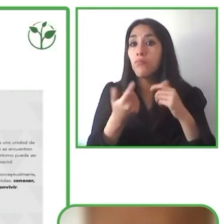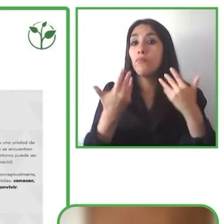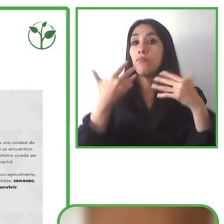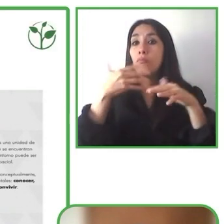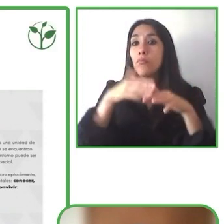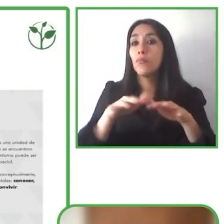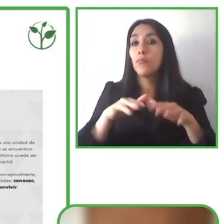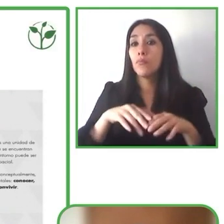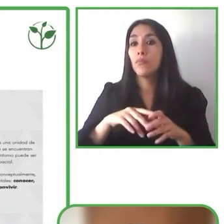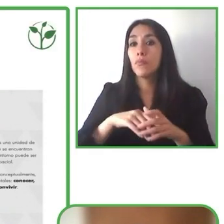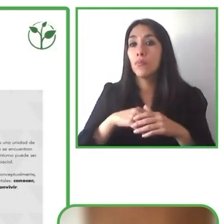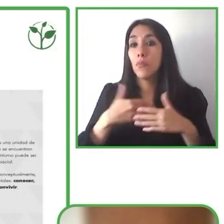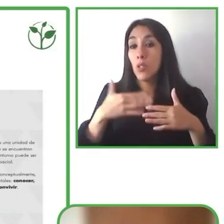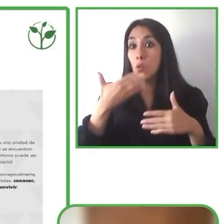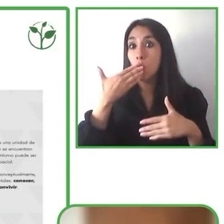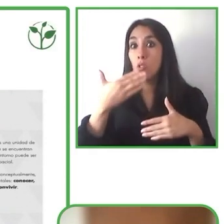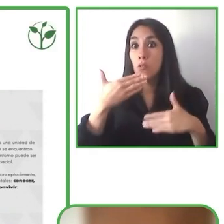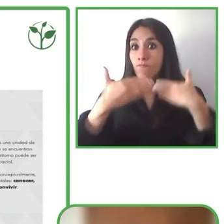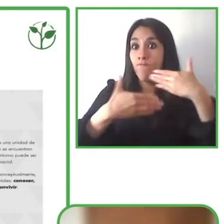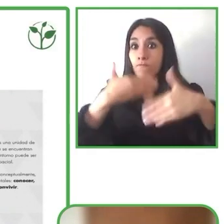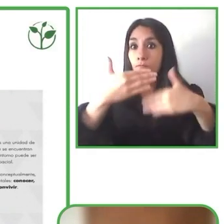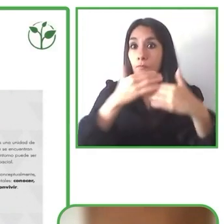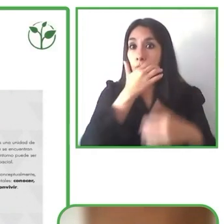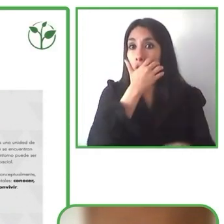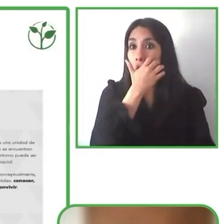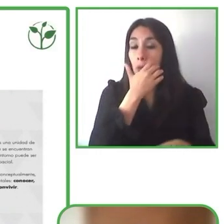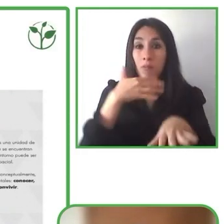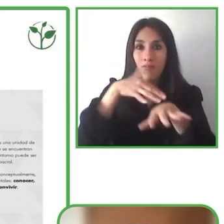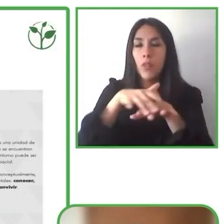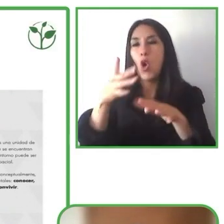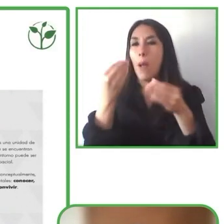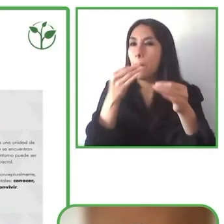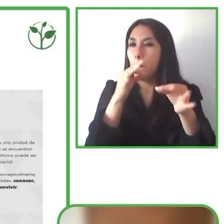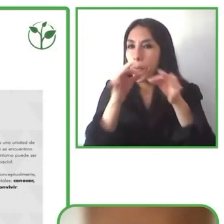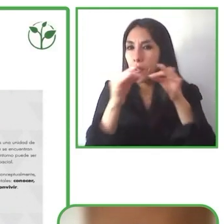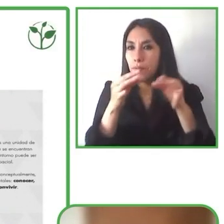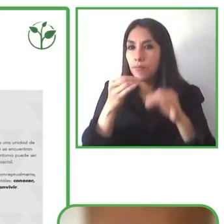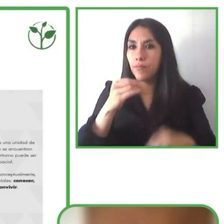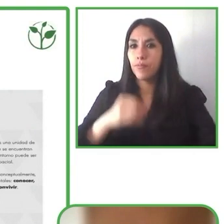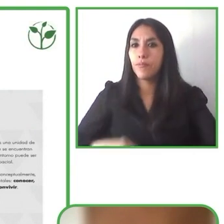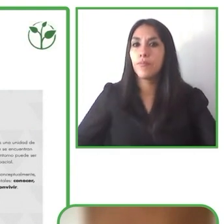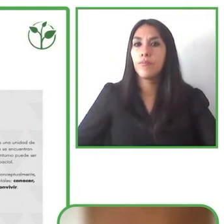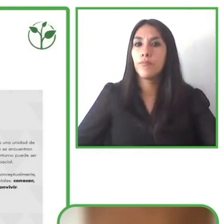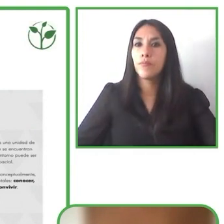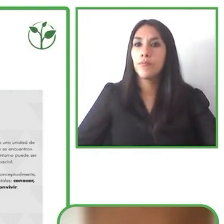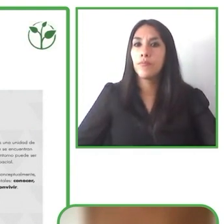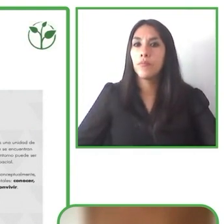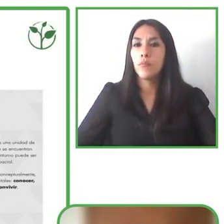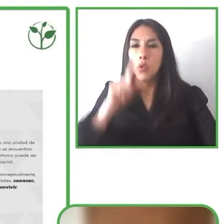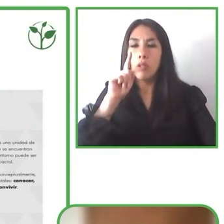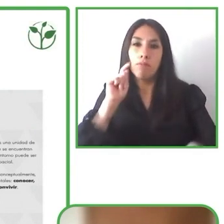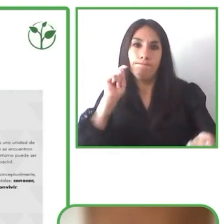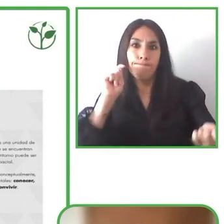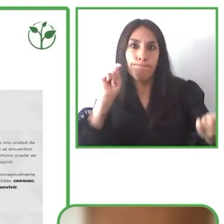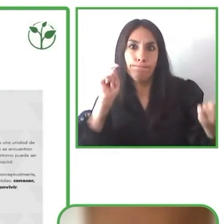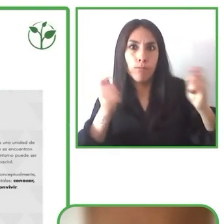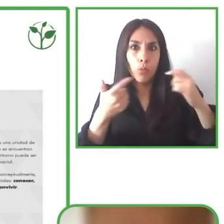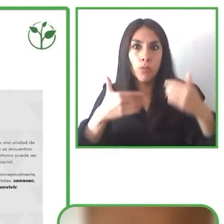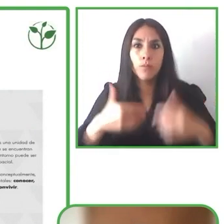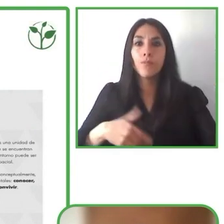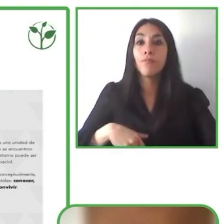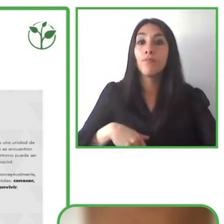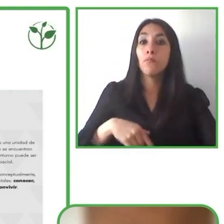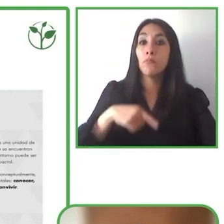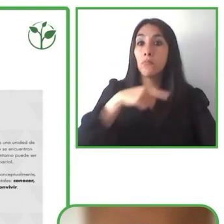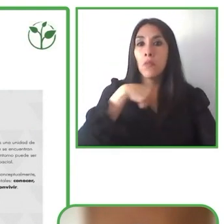360 grados si es que no somos capaces de abrir todo el